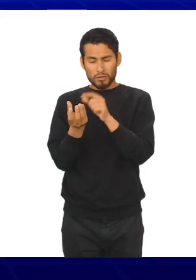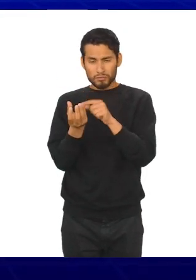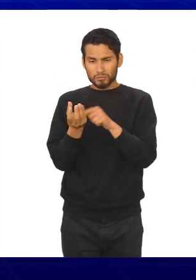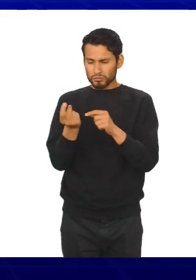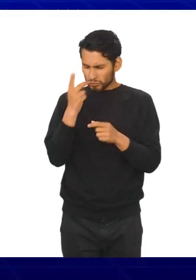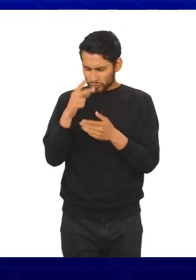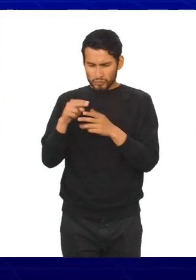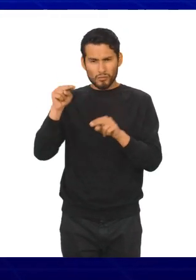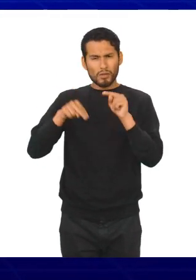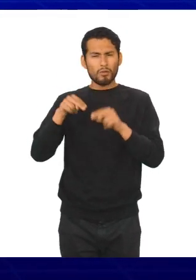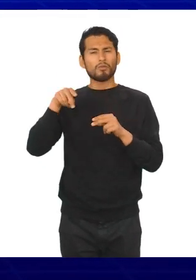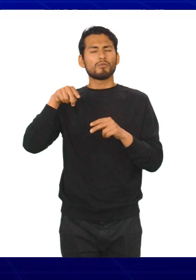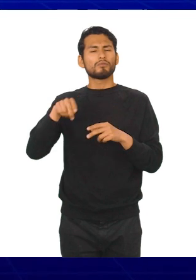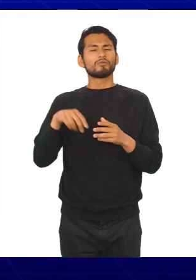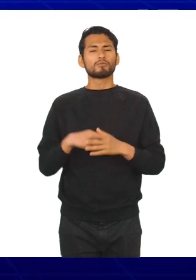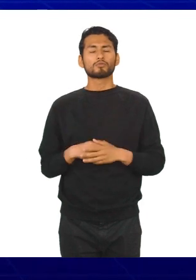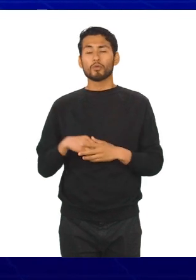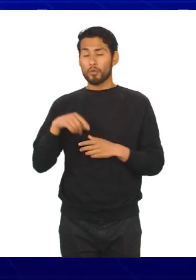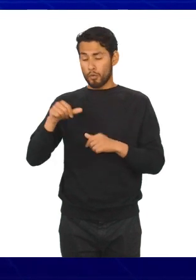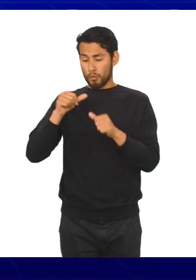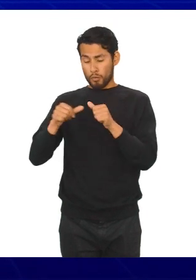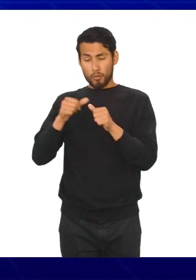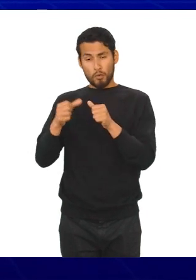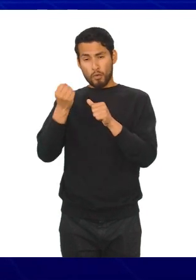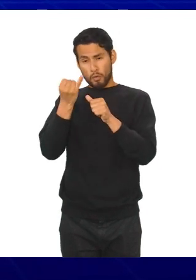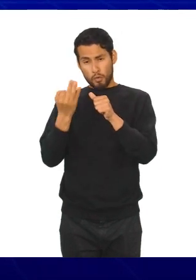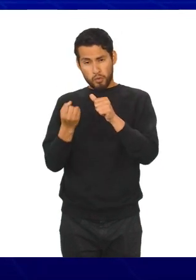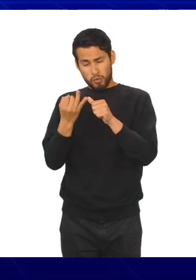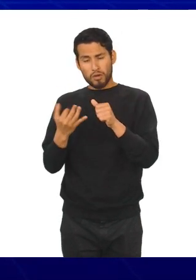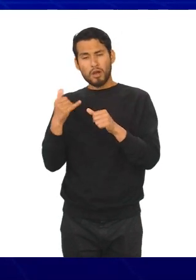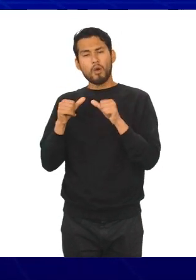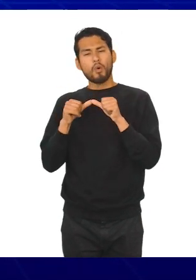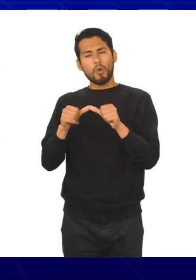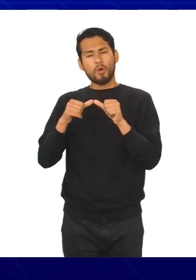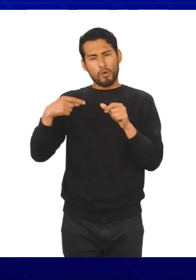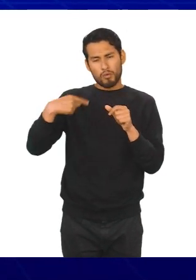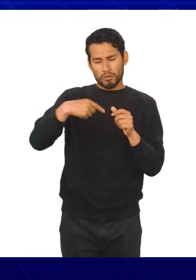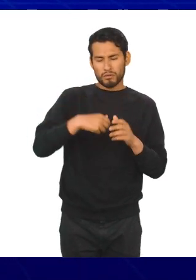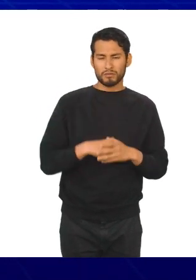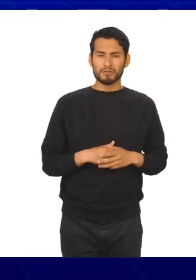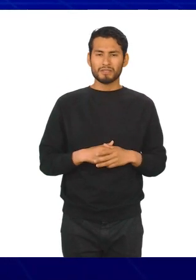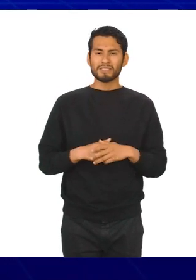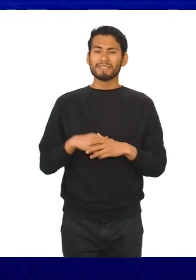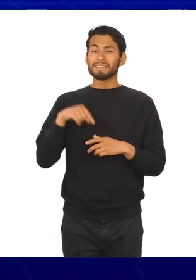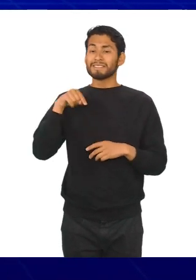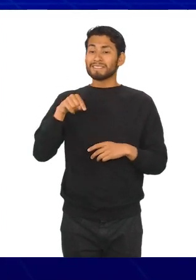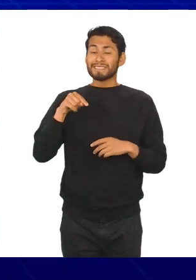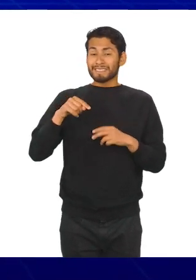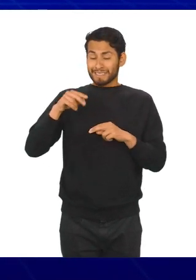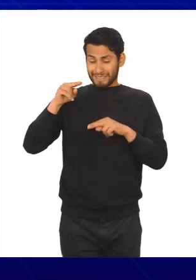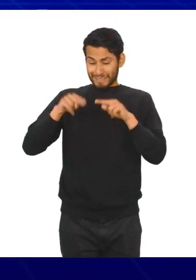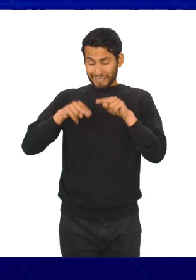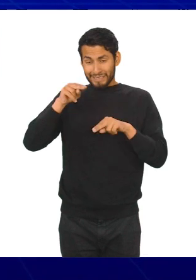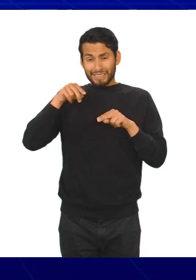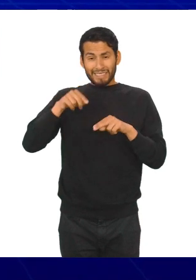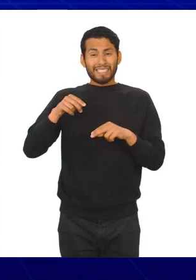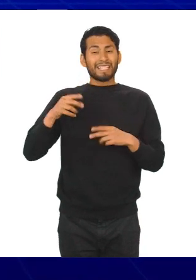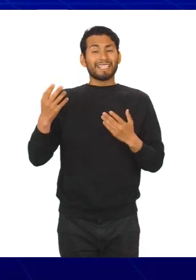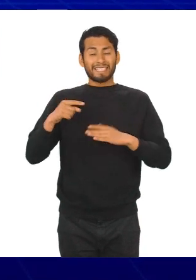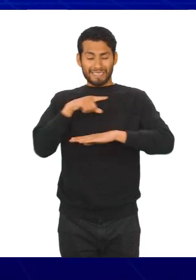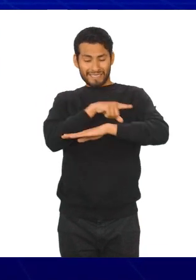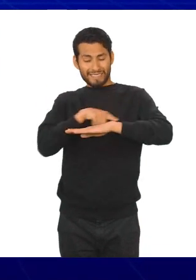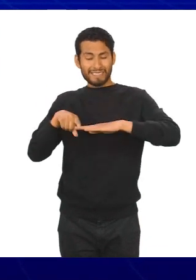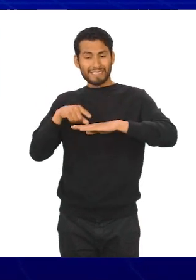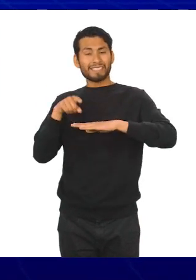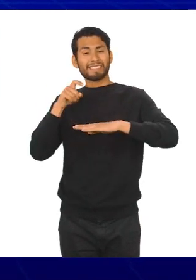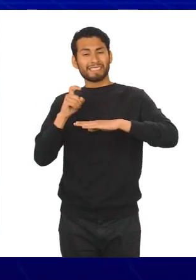a una característica cuantitativa y continua. En un histograma, el eje de las X o abscisas es una línea numérica